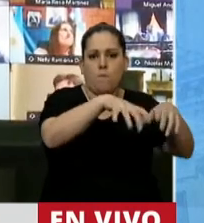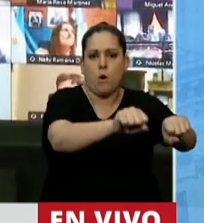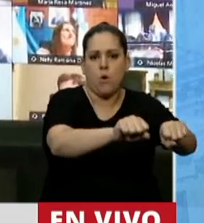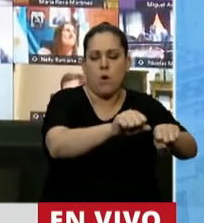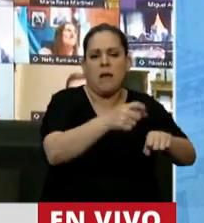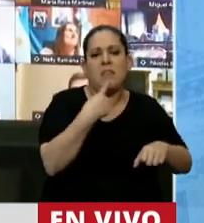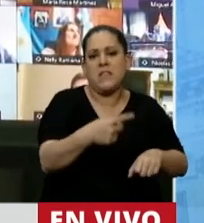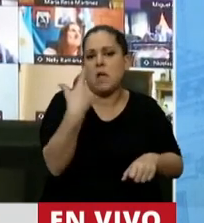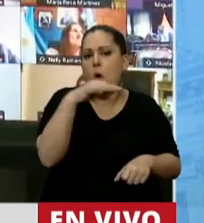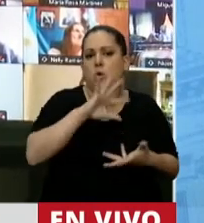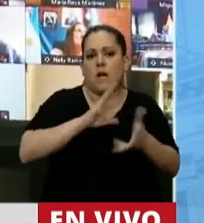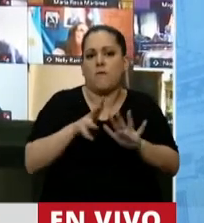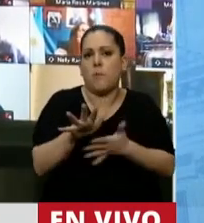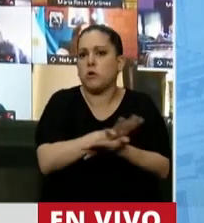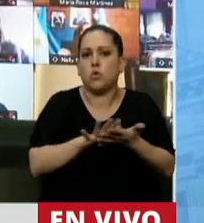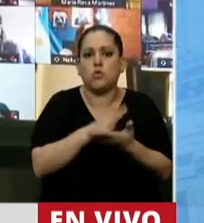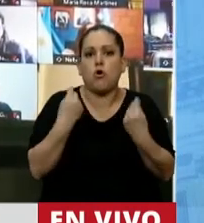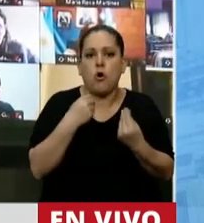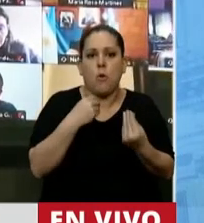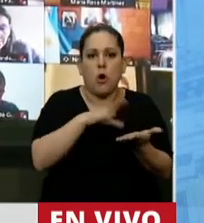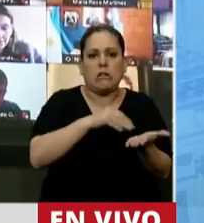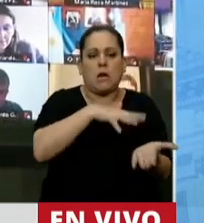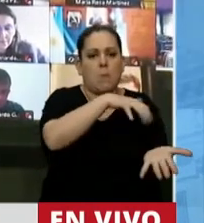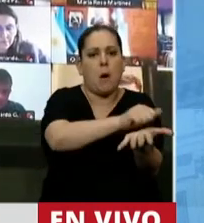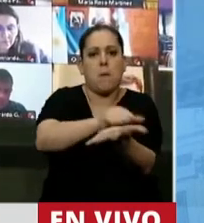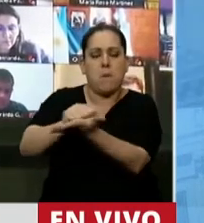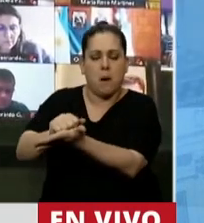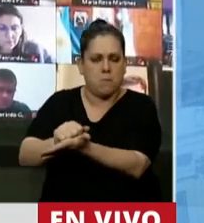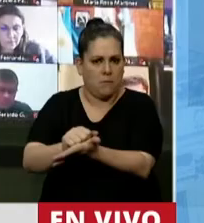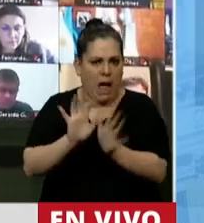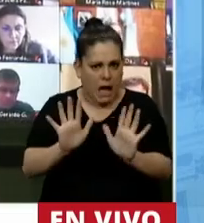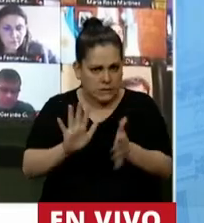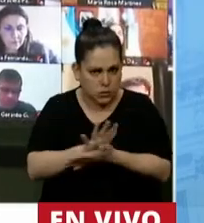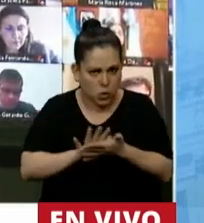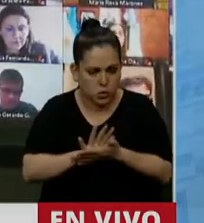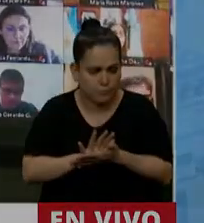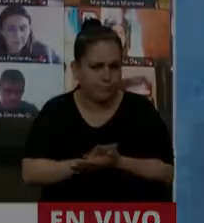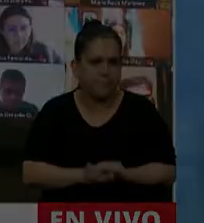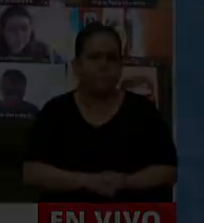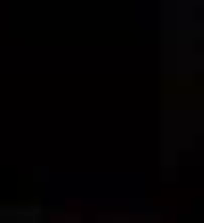Argentina es usurpar y quedarse con lo que no le corresponde. Muchas gracias. Gracias, diputada.